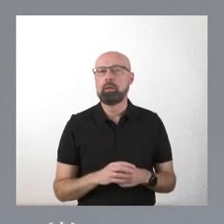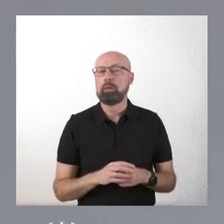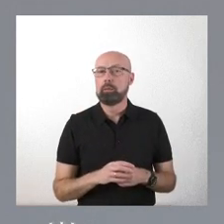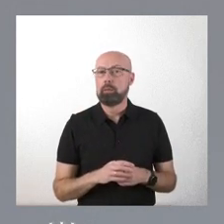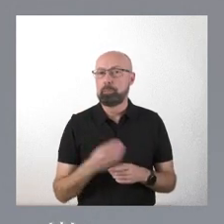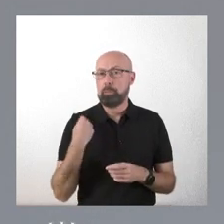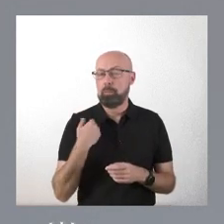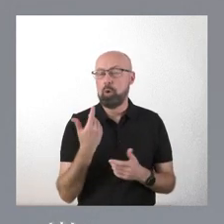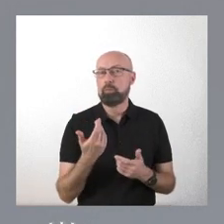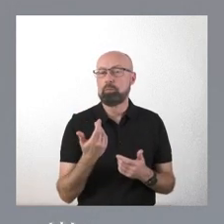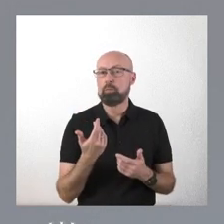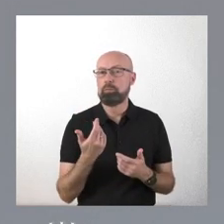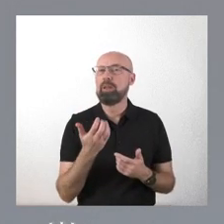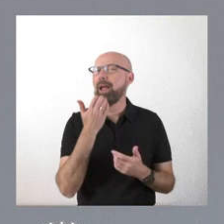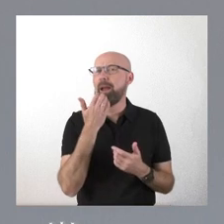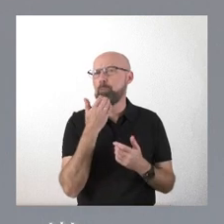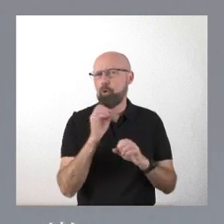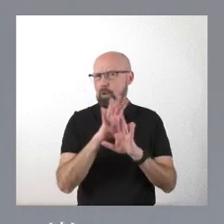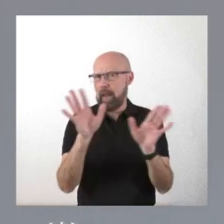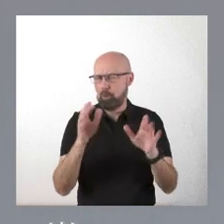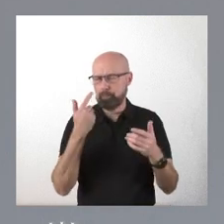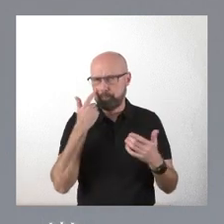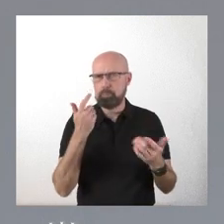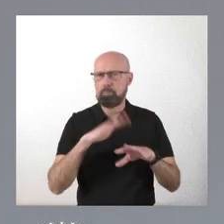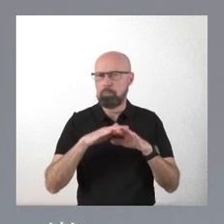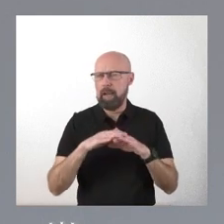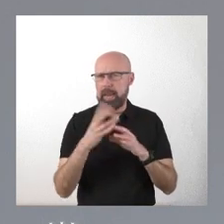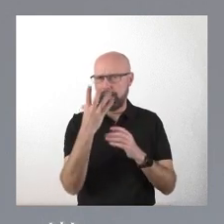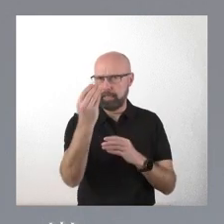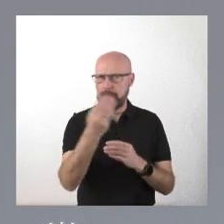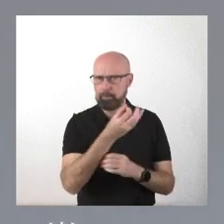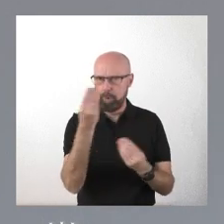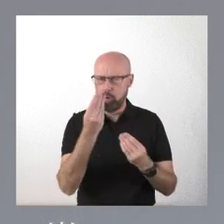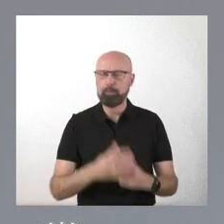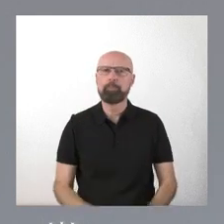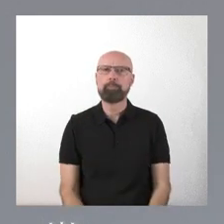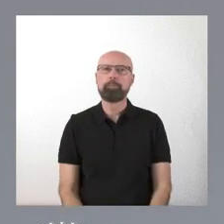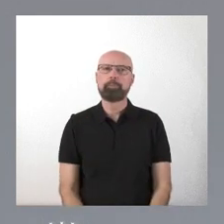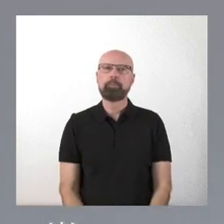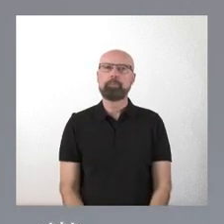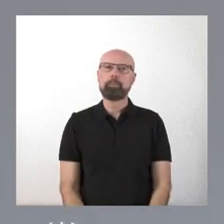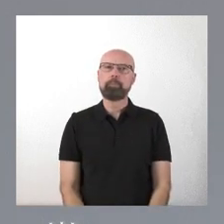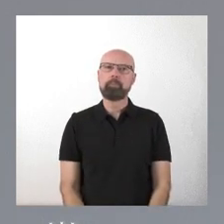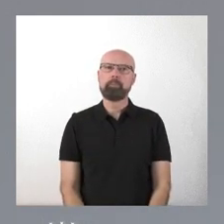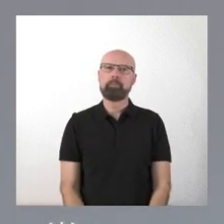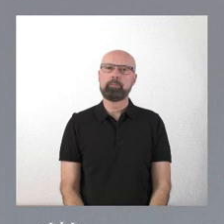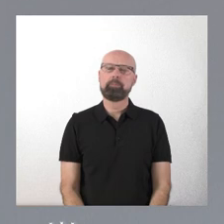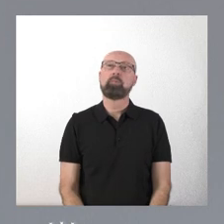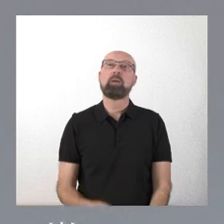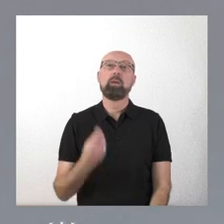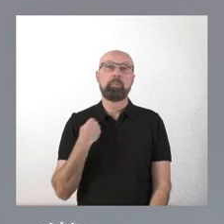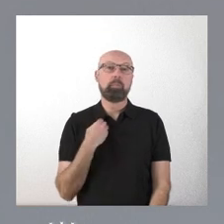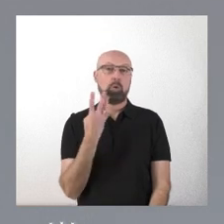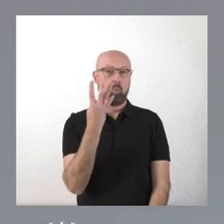como dije antes, a un ejemplo concreto que yo creo que nos entendemos mejor así. Con estos cuatro